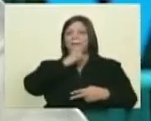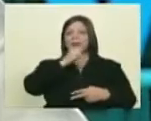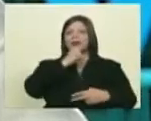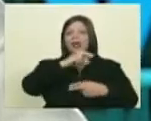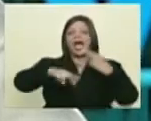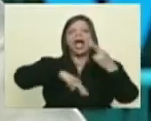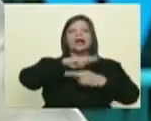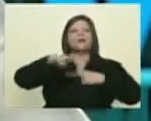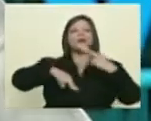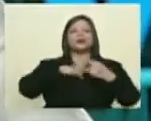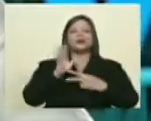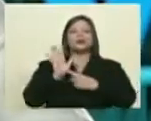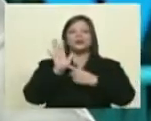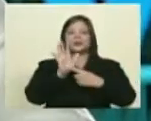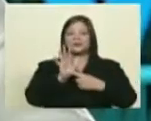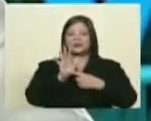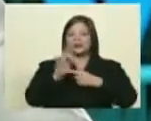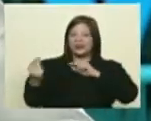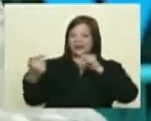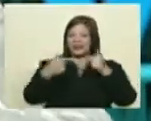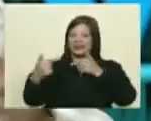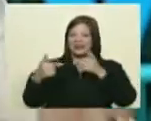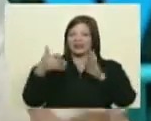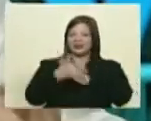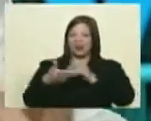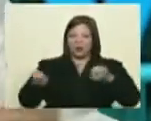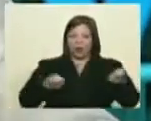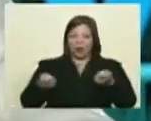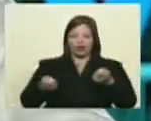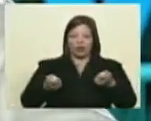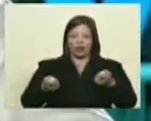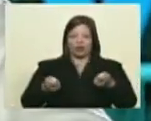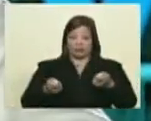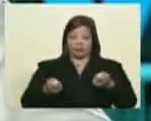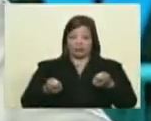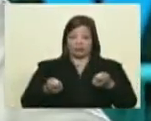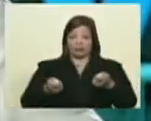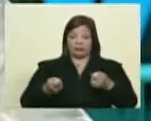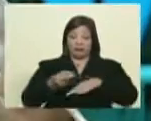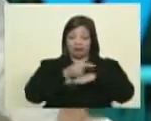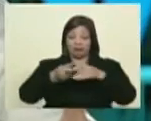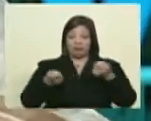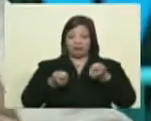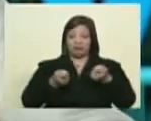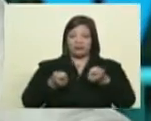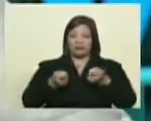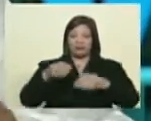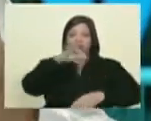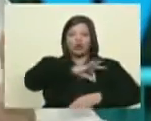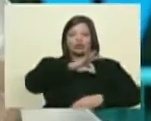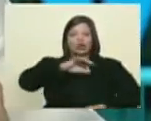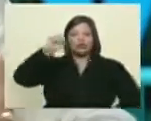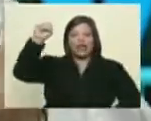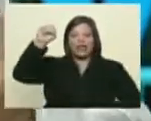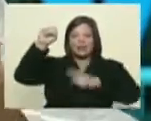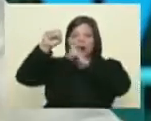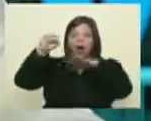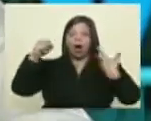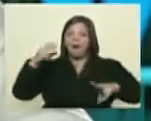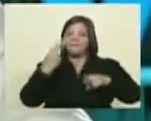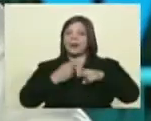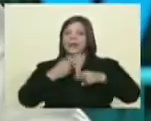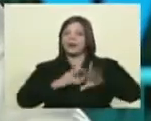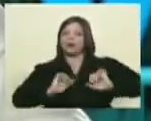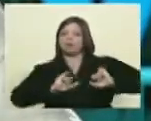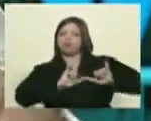revolución bolivariana plantea una disputa, la hegemonía del paradigma liberal, es decir, Venezuela al plantear el socialismo pues ya se ve como un peligro al que